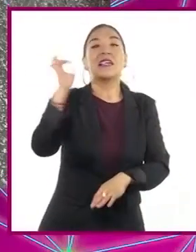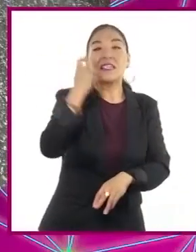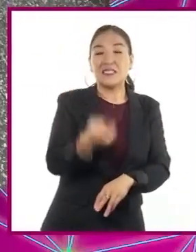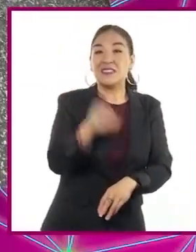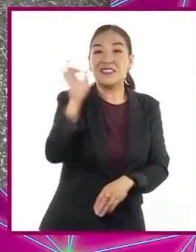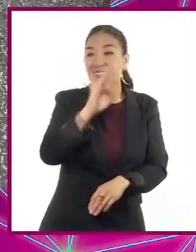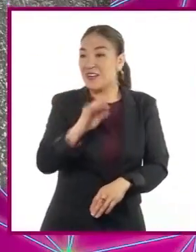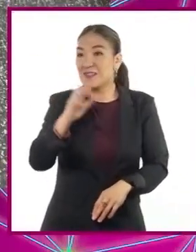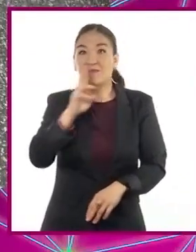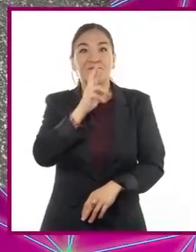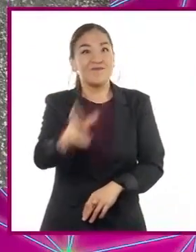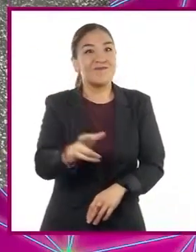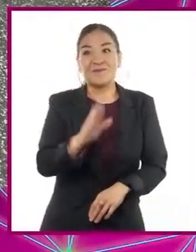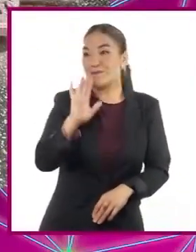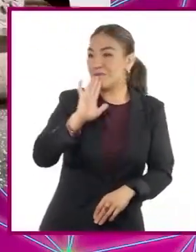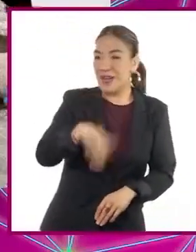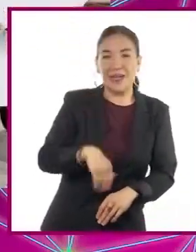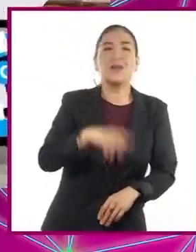no son lo que esperabas.